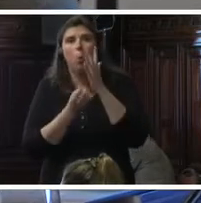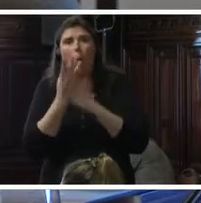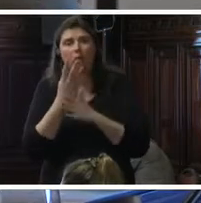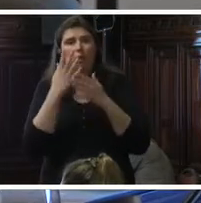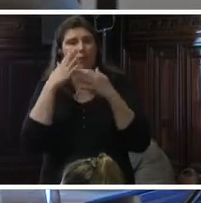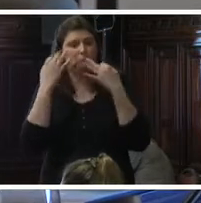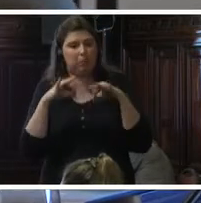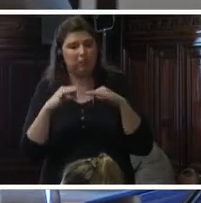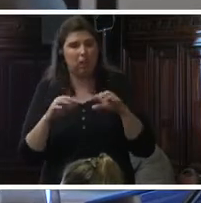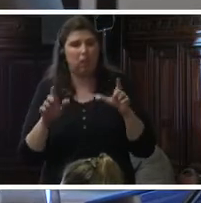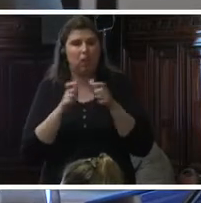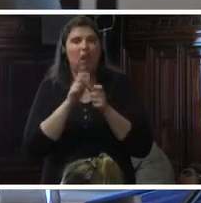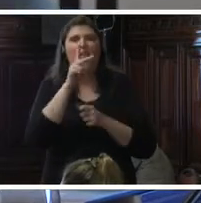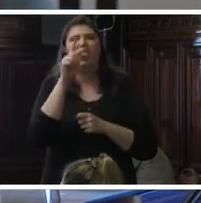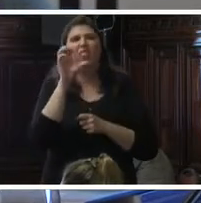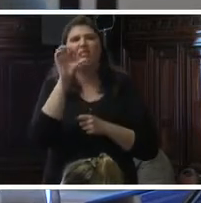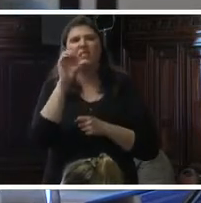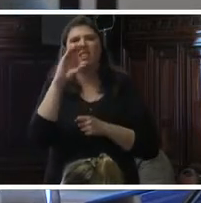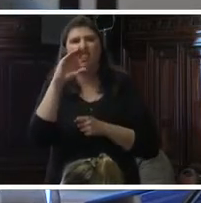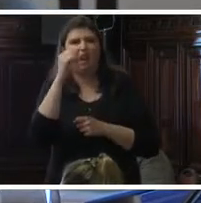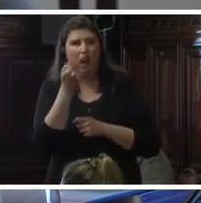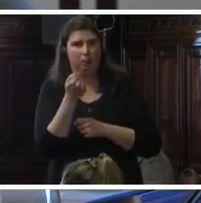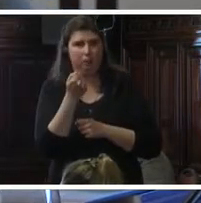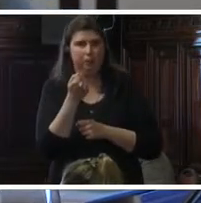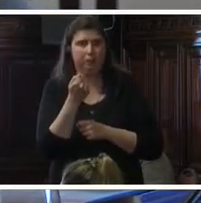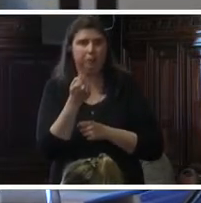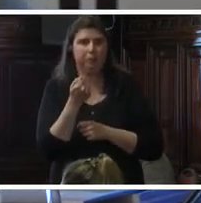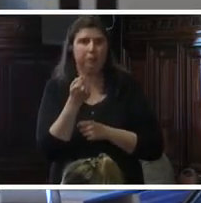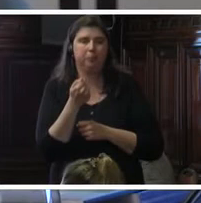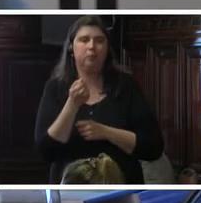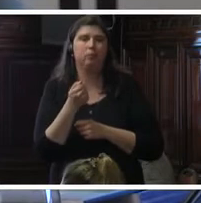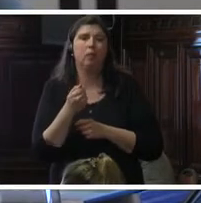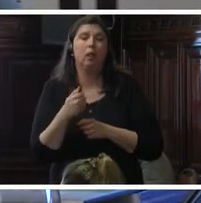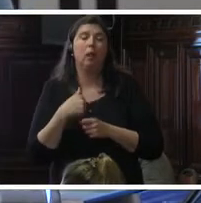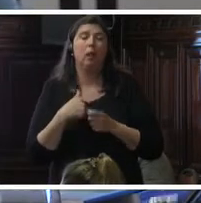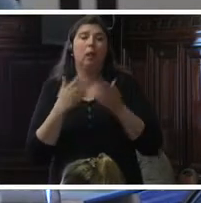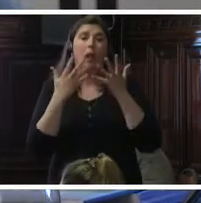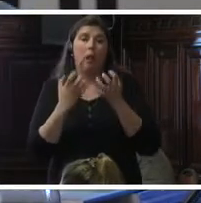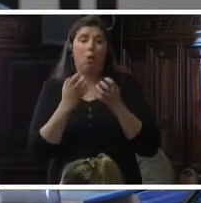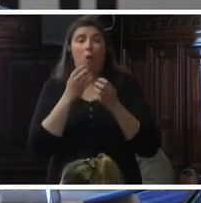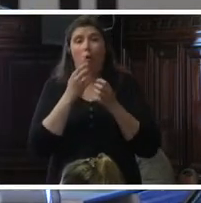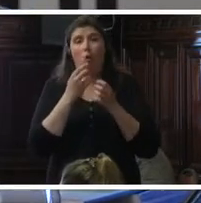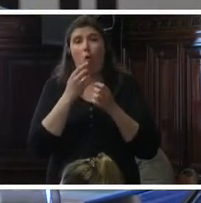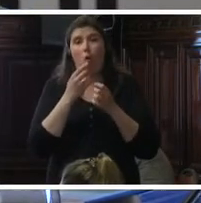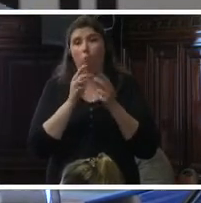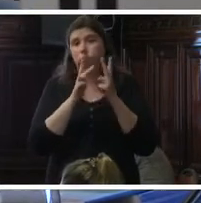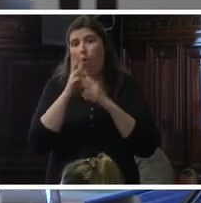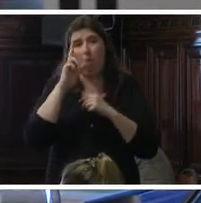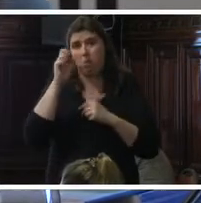especial de Zika. Y quiero hacer una confesión personal.